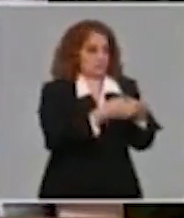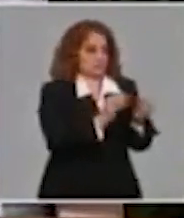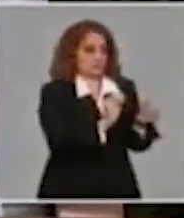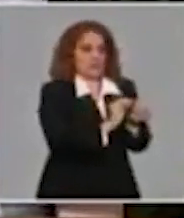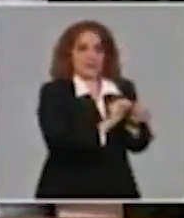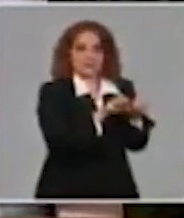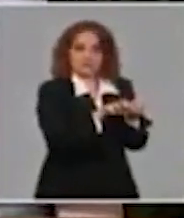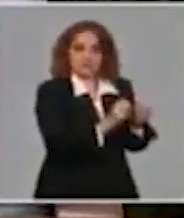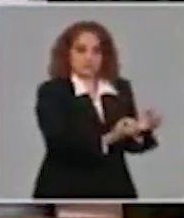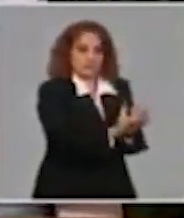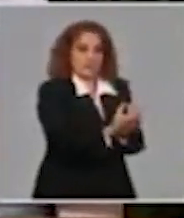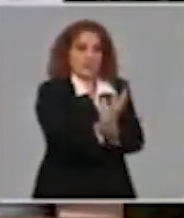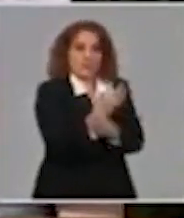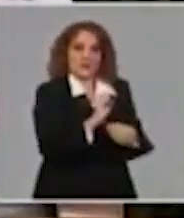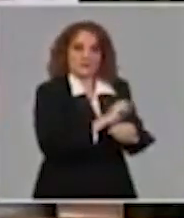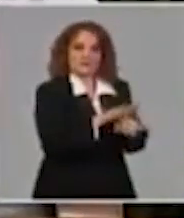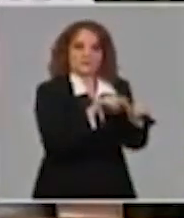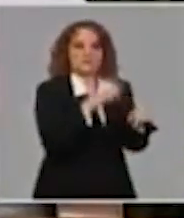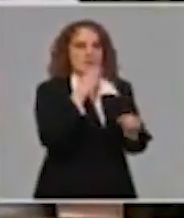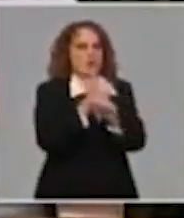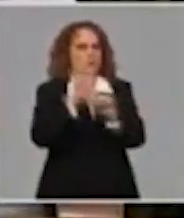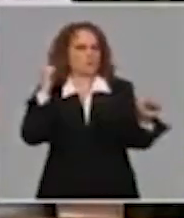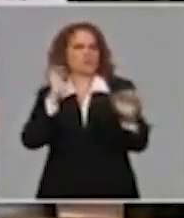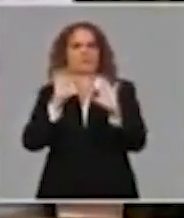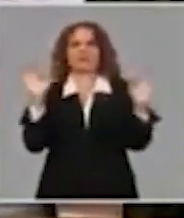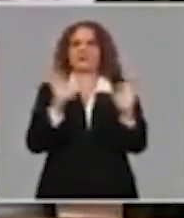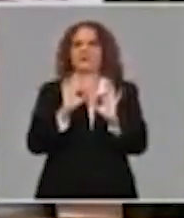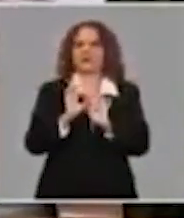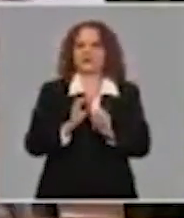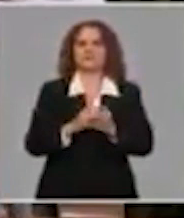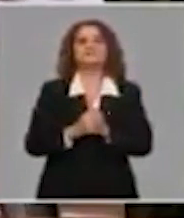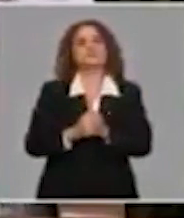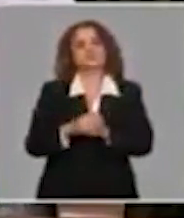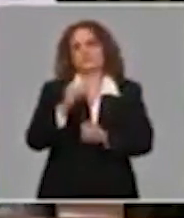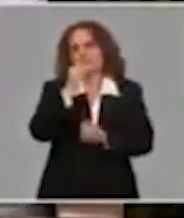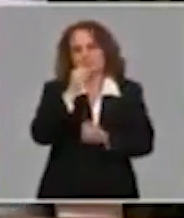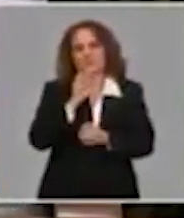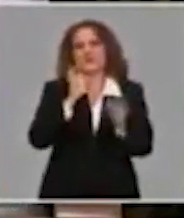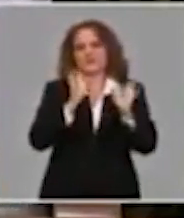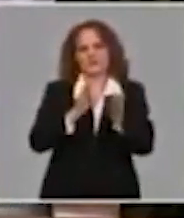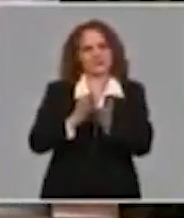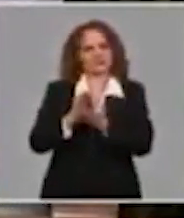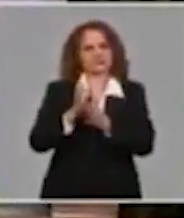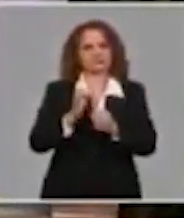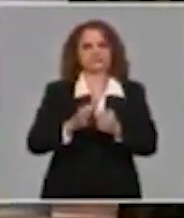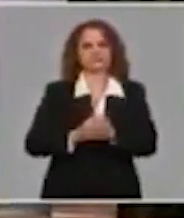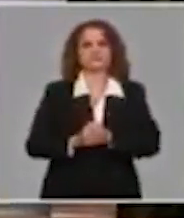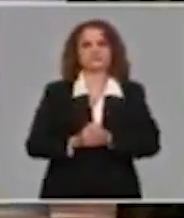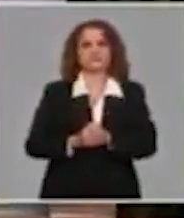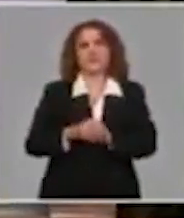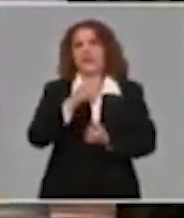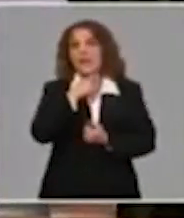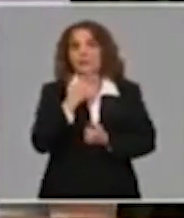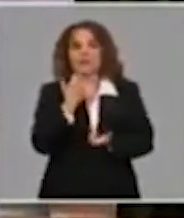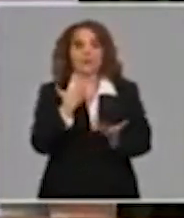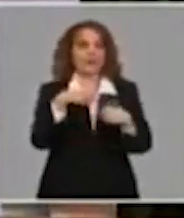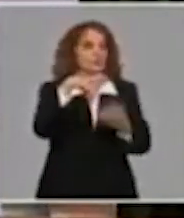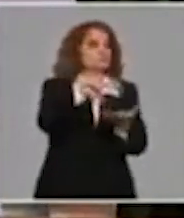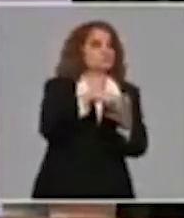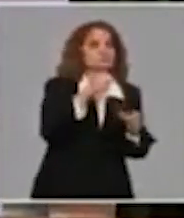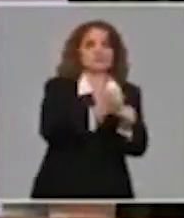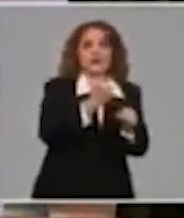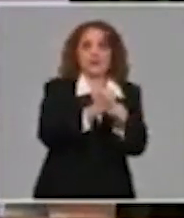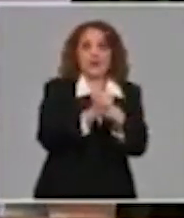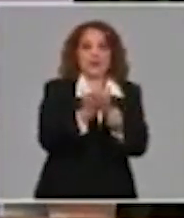como expliqué, trabajar sobre los eventos, estar presente en un territorio determinado, en un consuelo popular, en una cuadra, o en un centro laboral, que